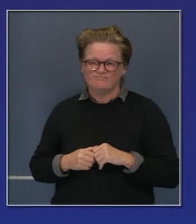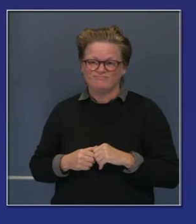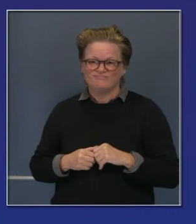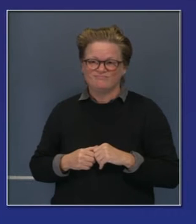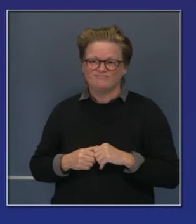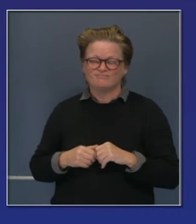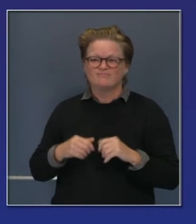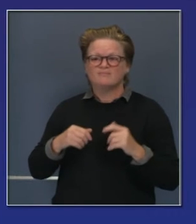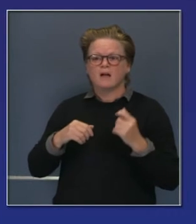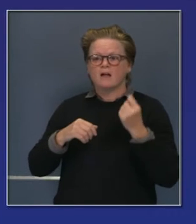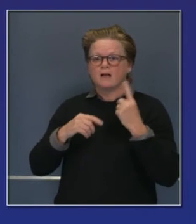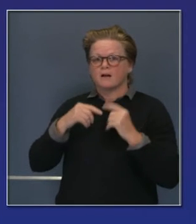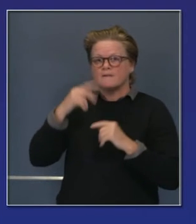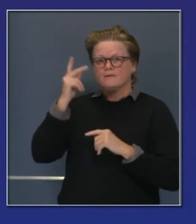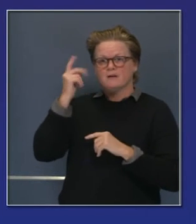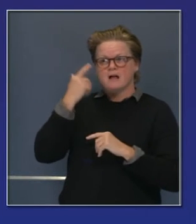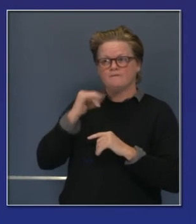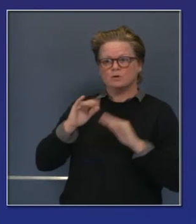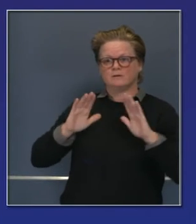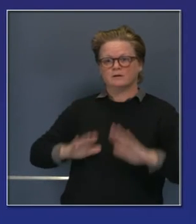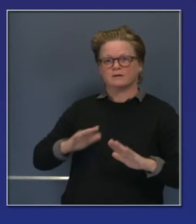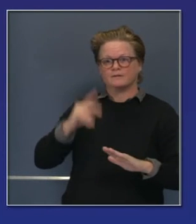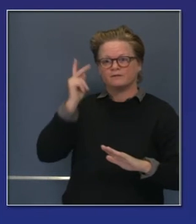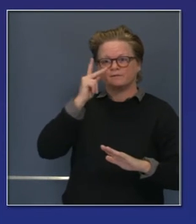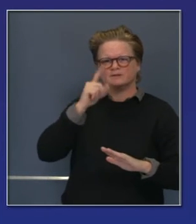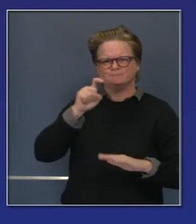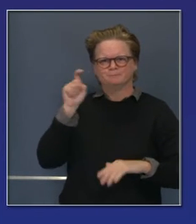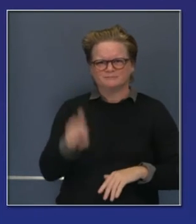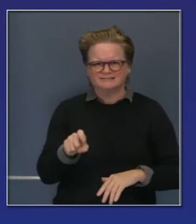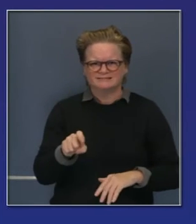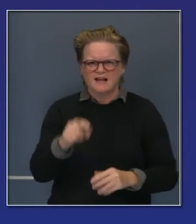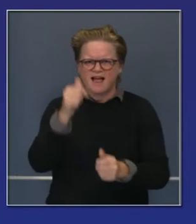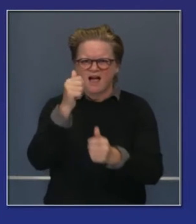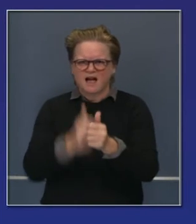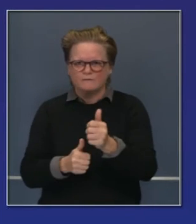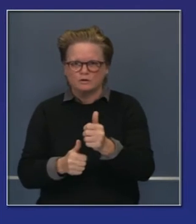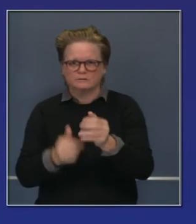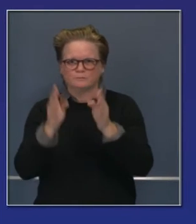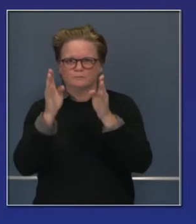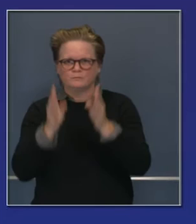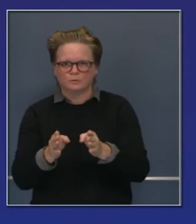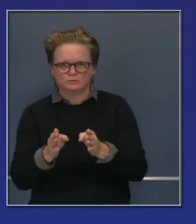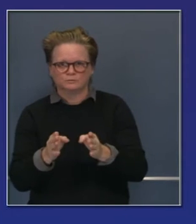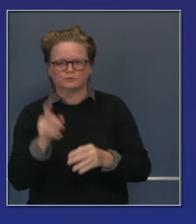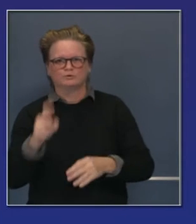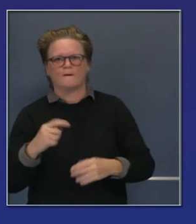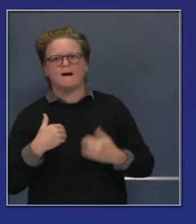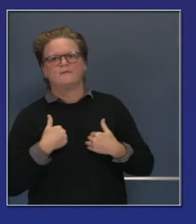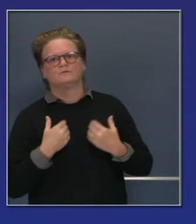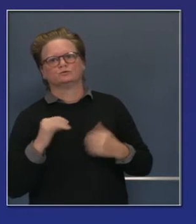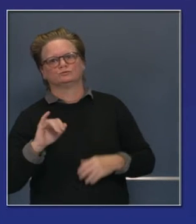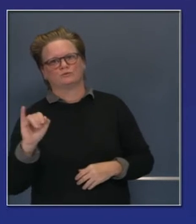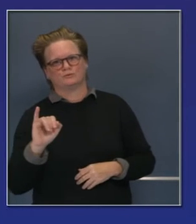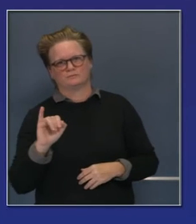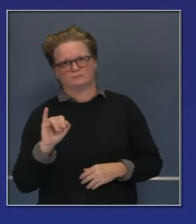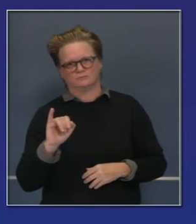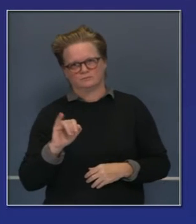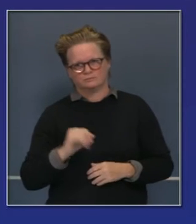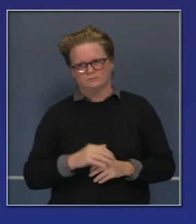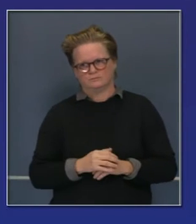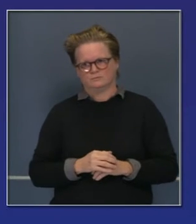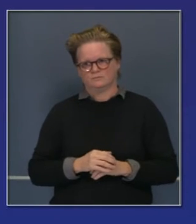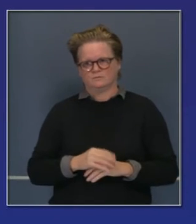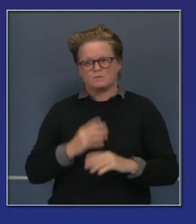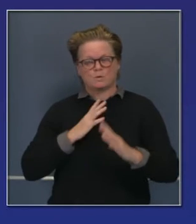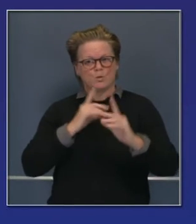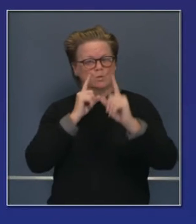Todo americano tendrá cobertura. Y estamos tomando ese camino. Pero actualmente tenemos 1.2 millones